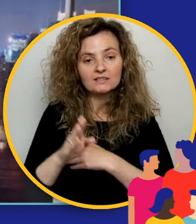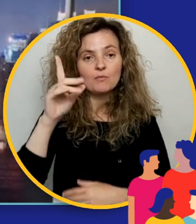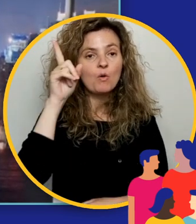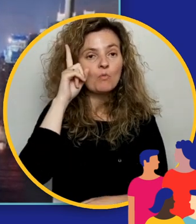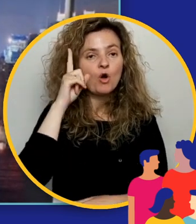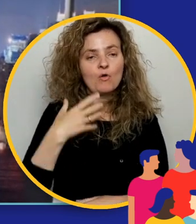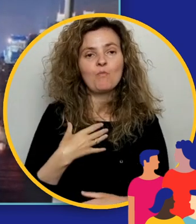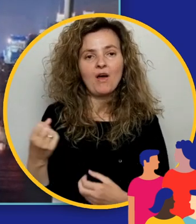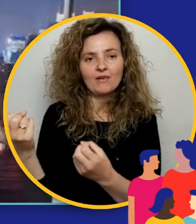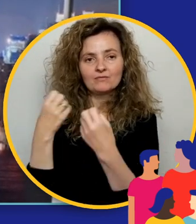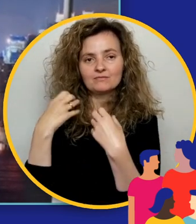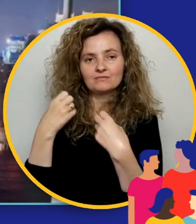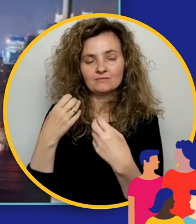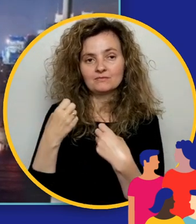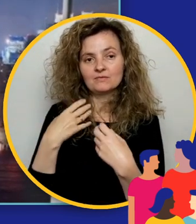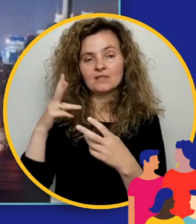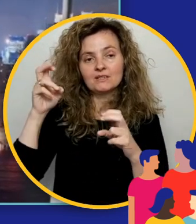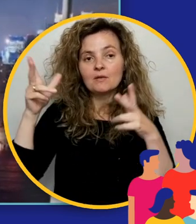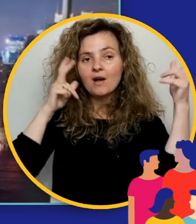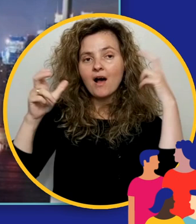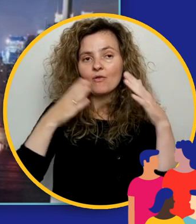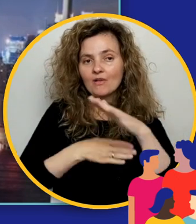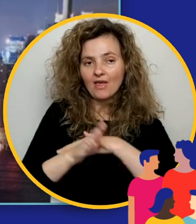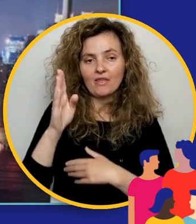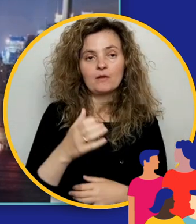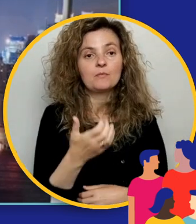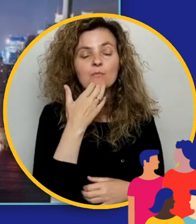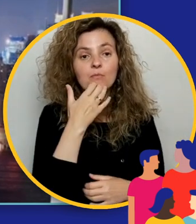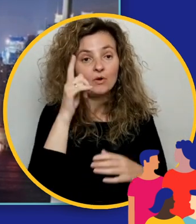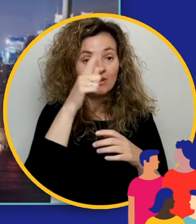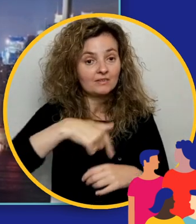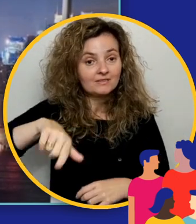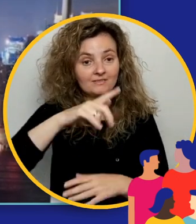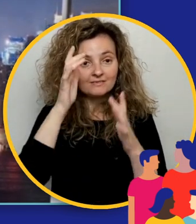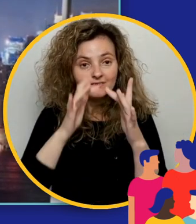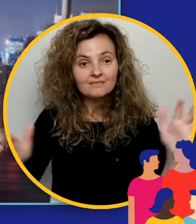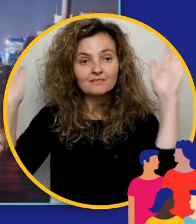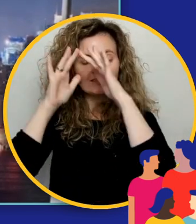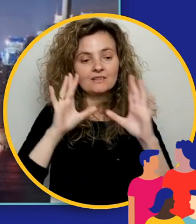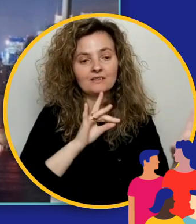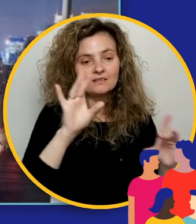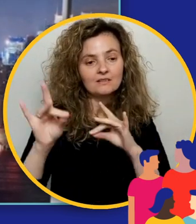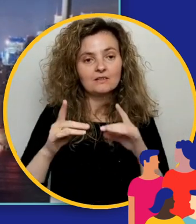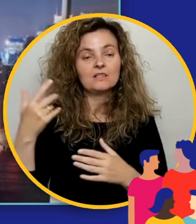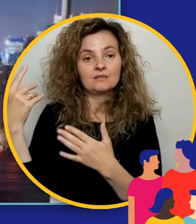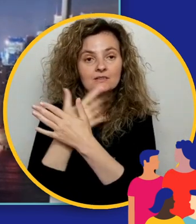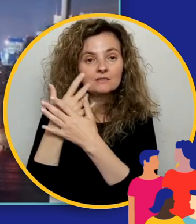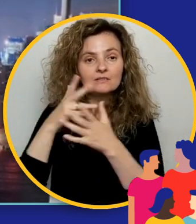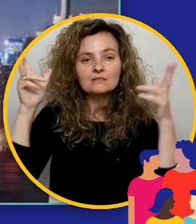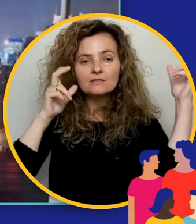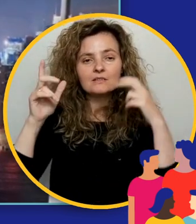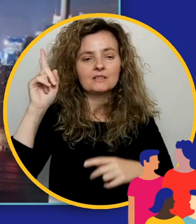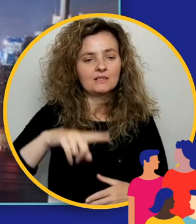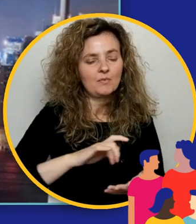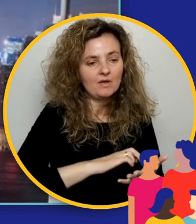descripciones en audio de los cuadros que estaban allí expuestos. Como podréis imaginar, el tacto y las descripciones en audio y en braille